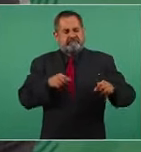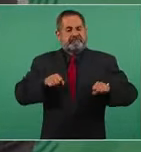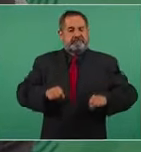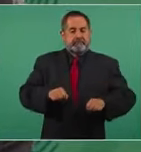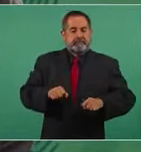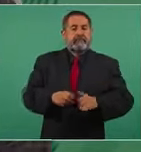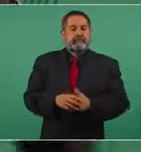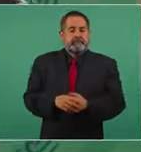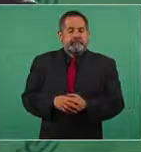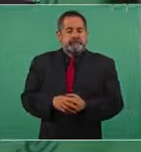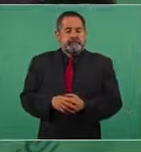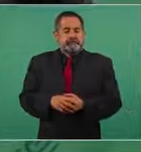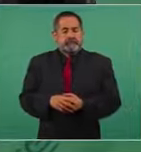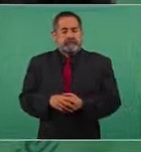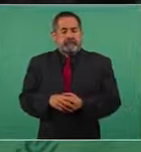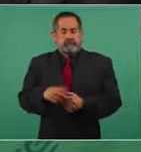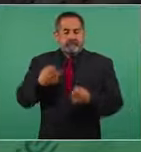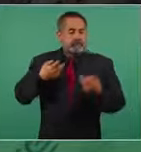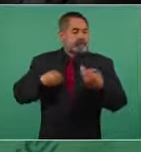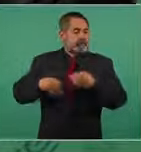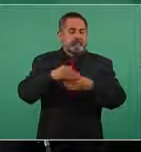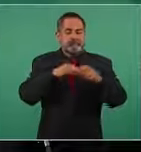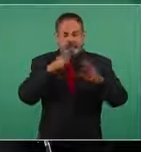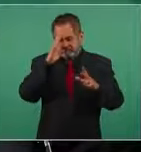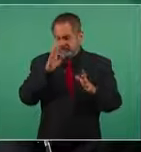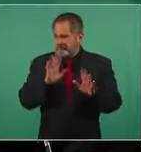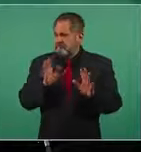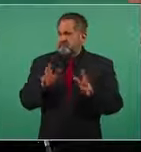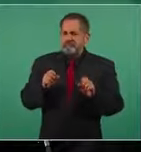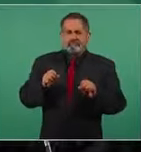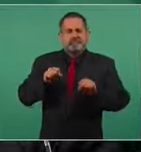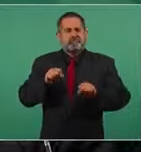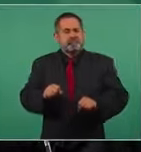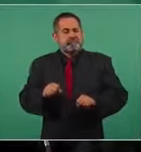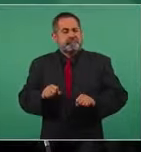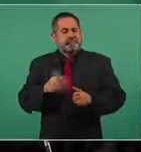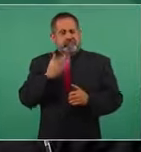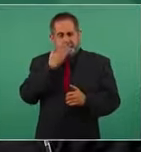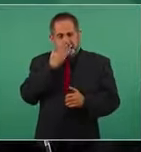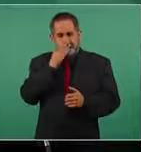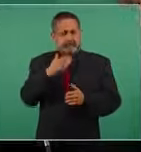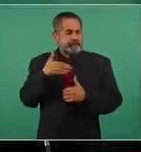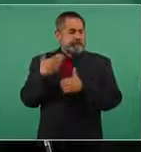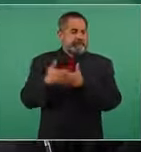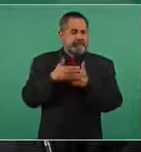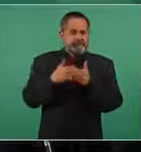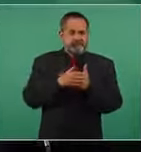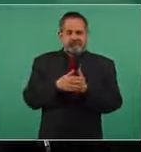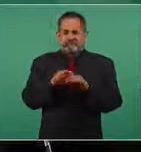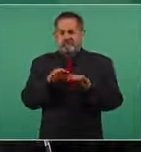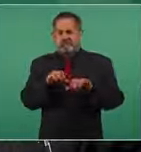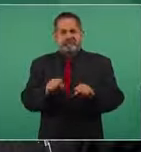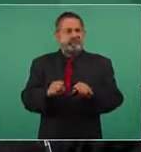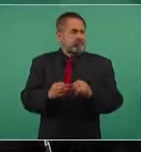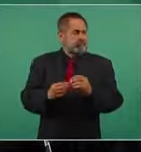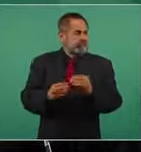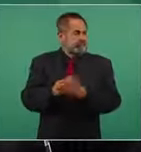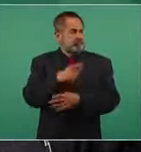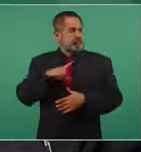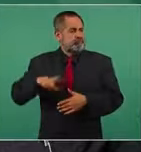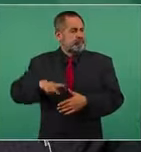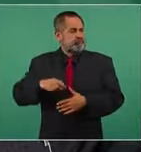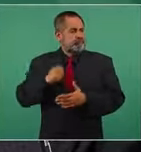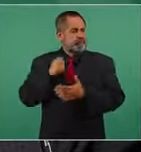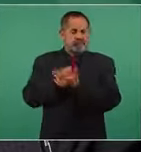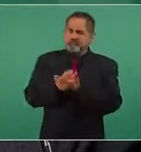piensan ya vamos a legalizar a legitimar el